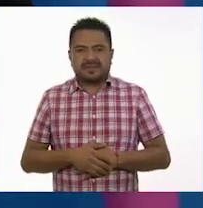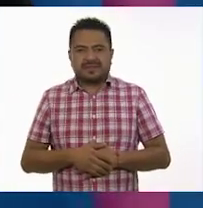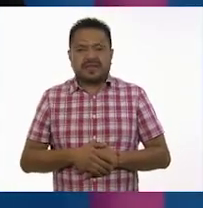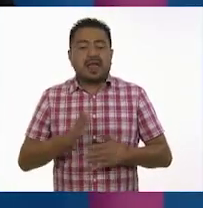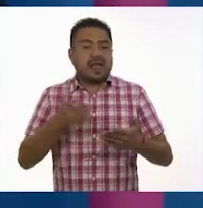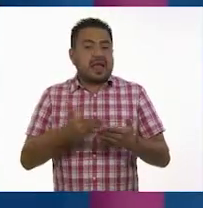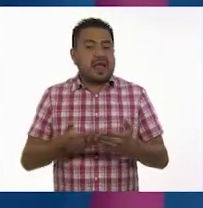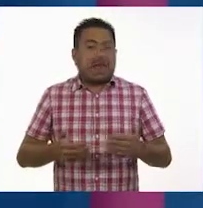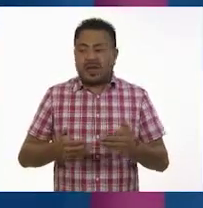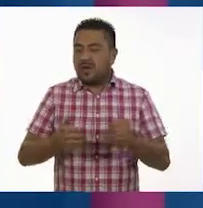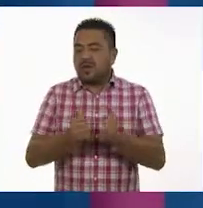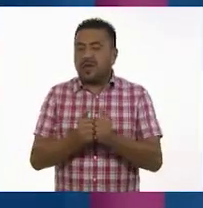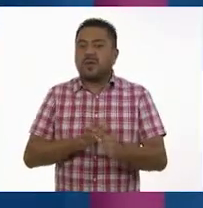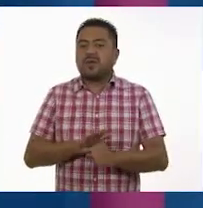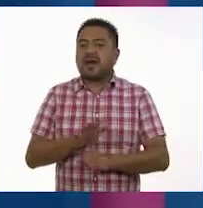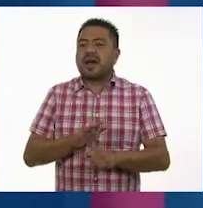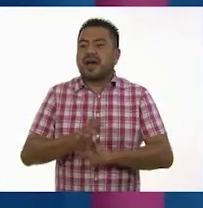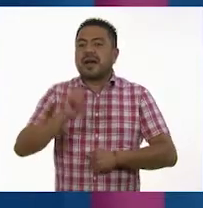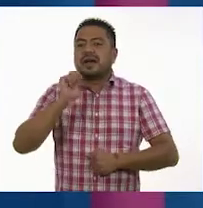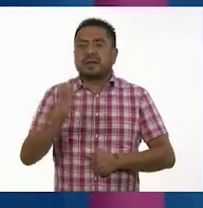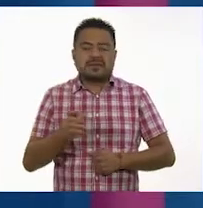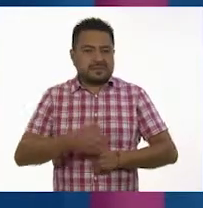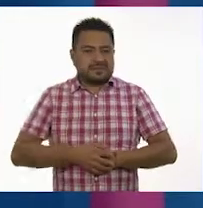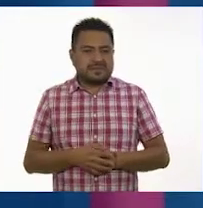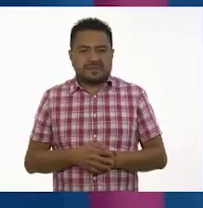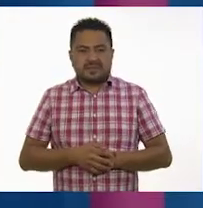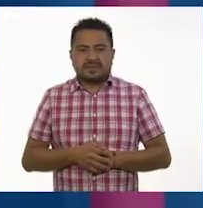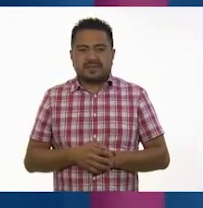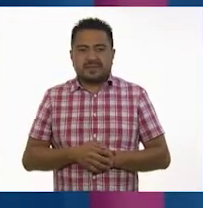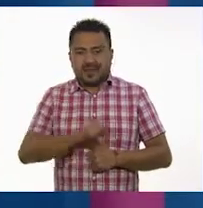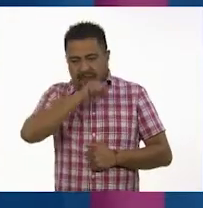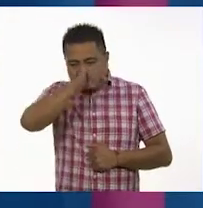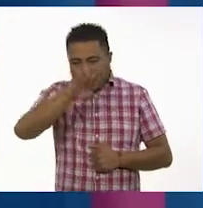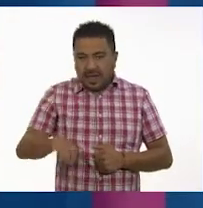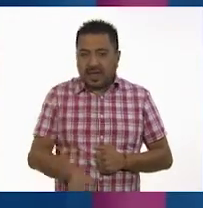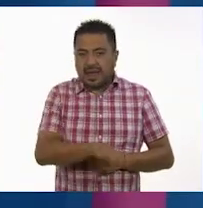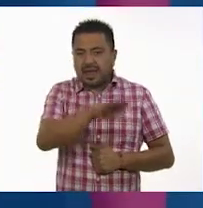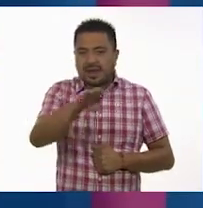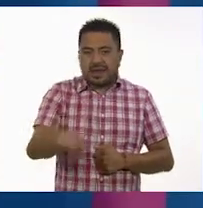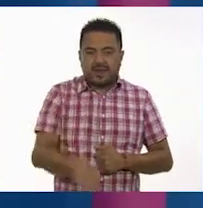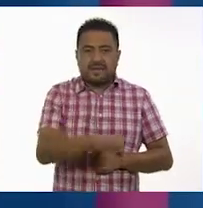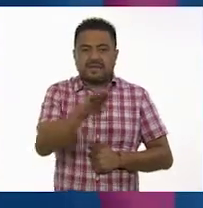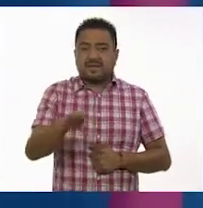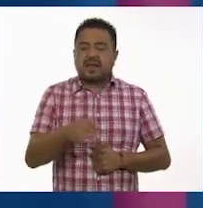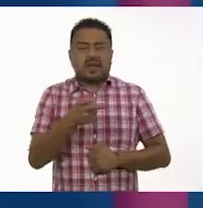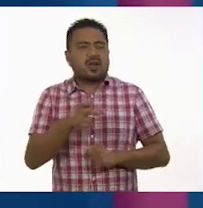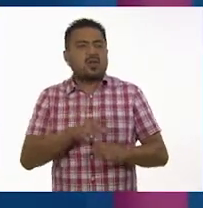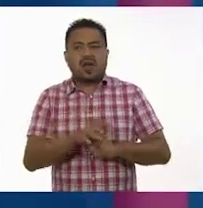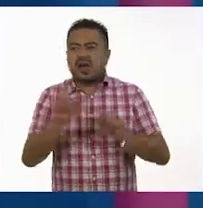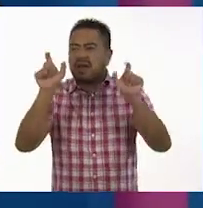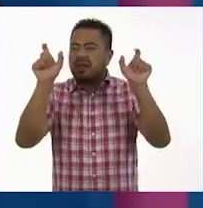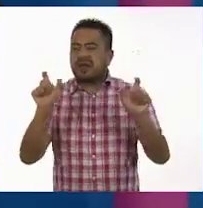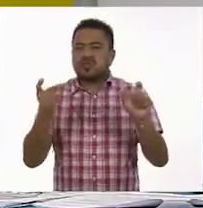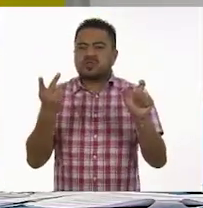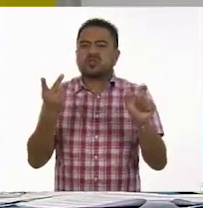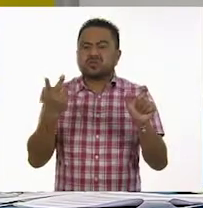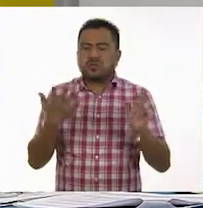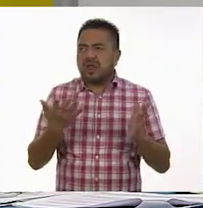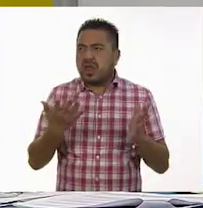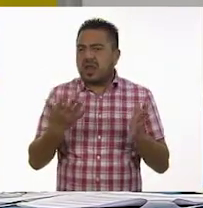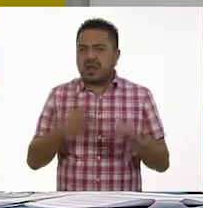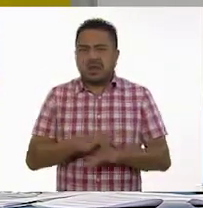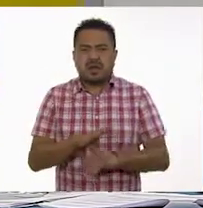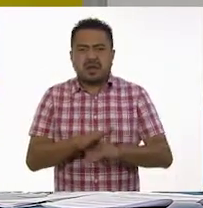Vamos con elefantes. ¿Serán vivíparos o